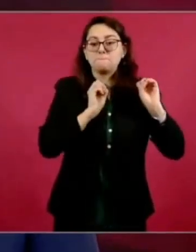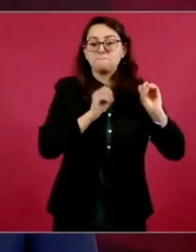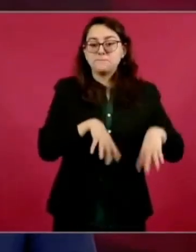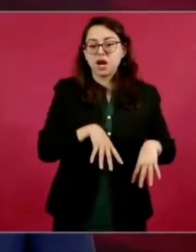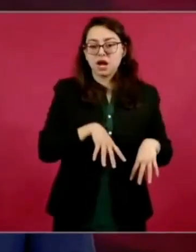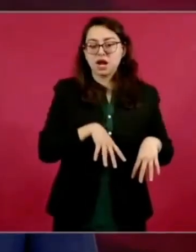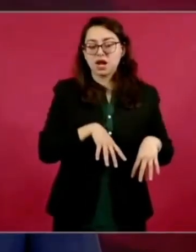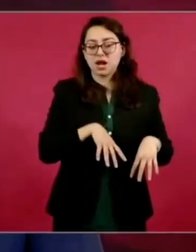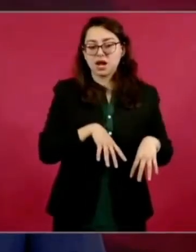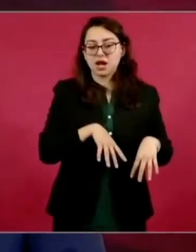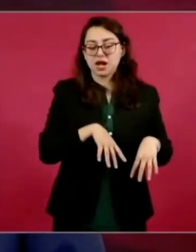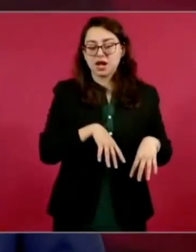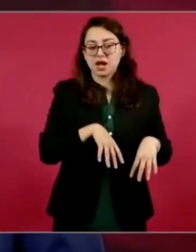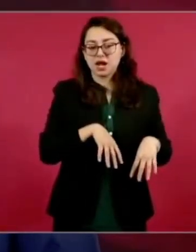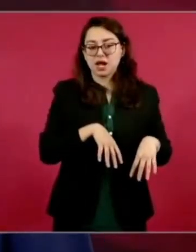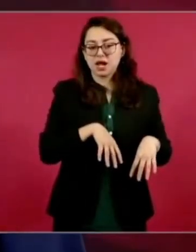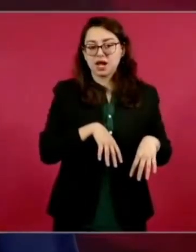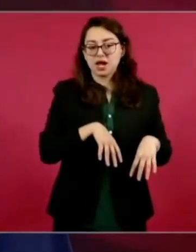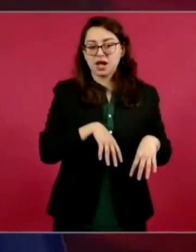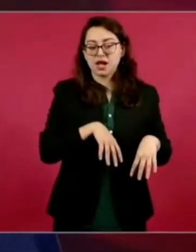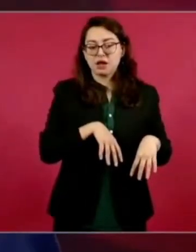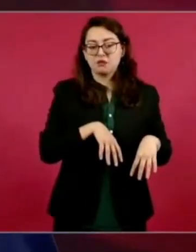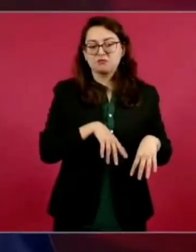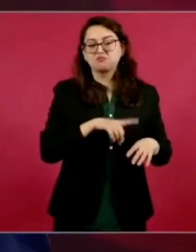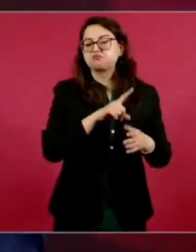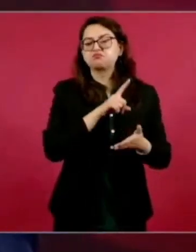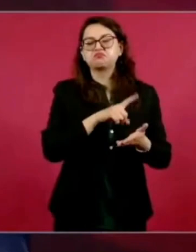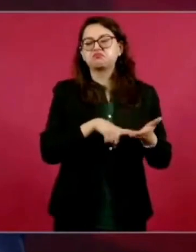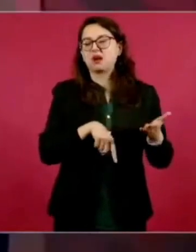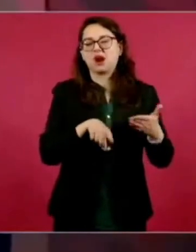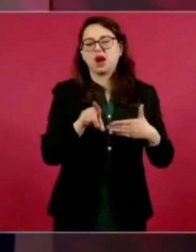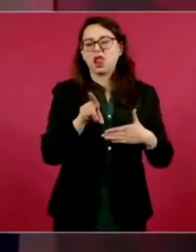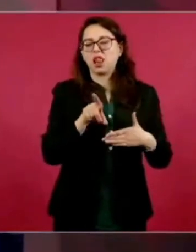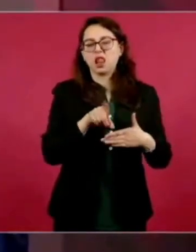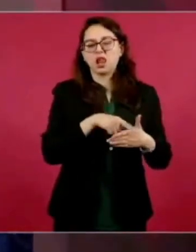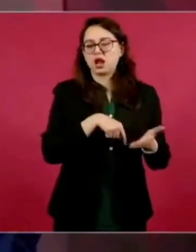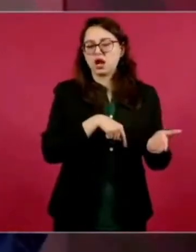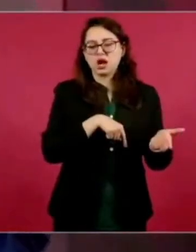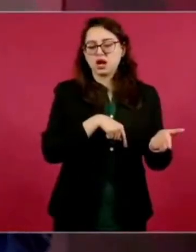y toman la decisión de cancelar la obra,